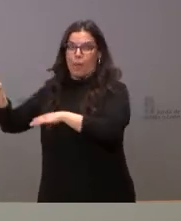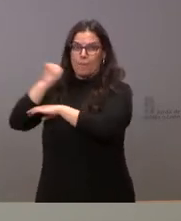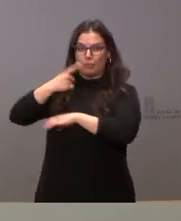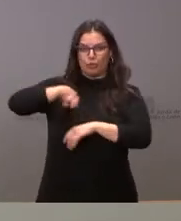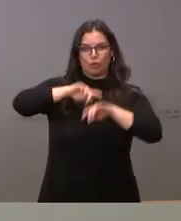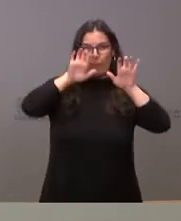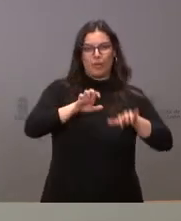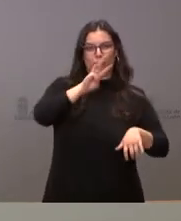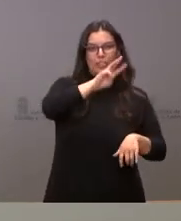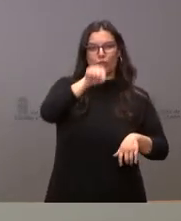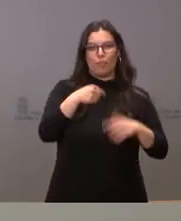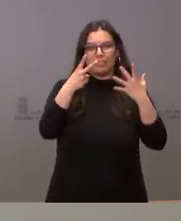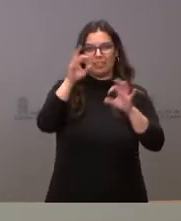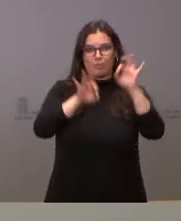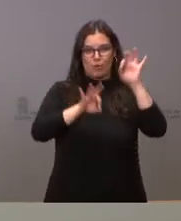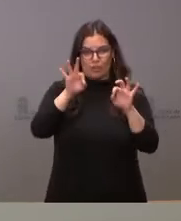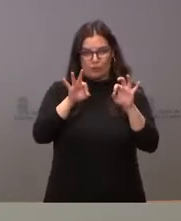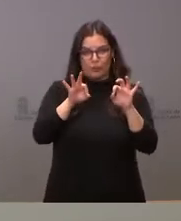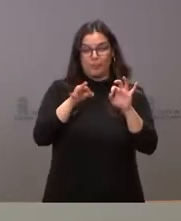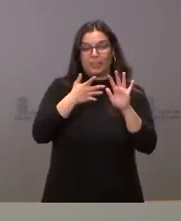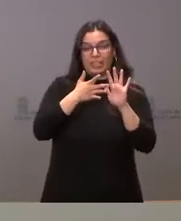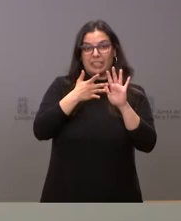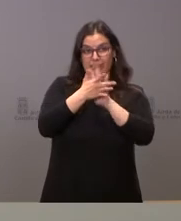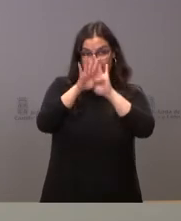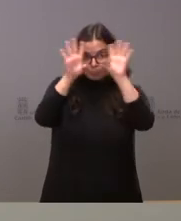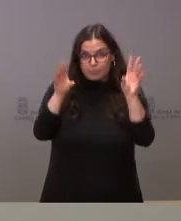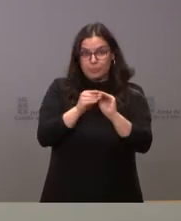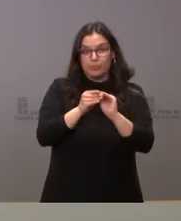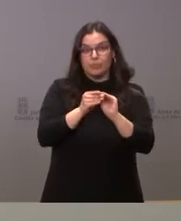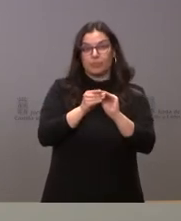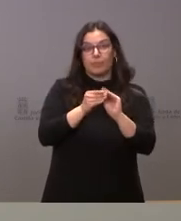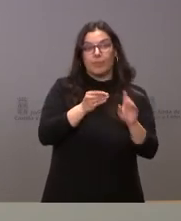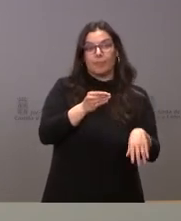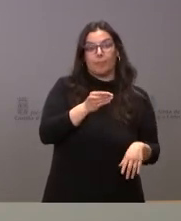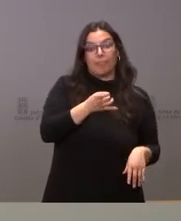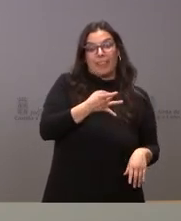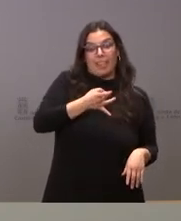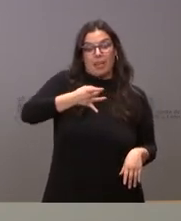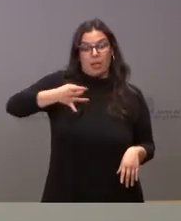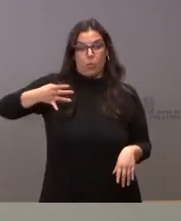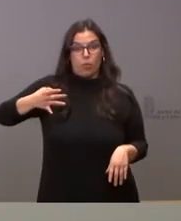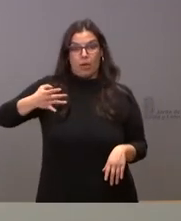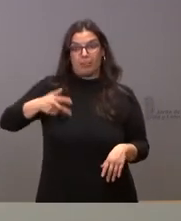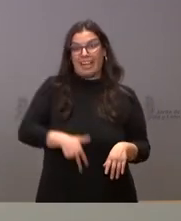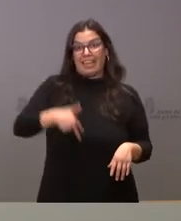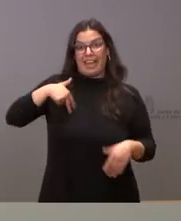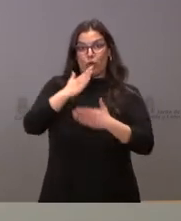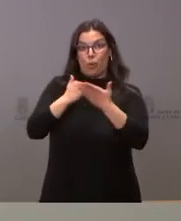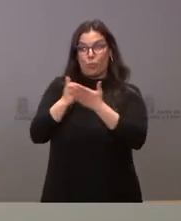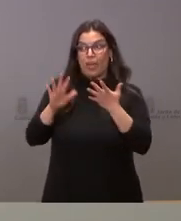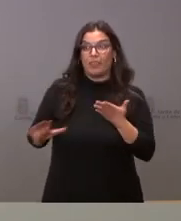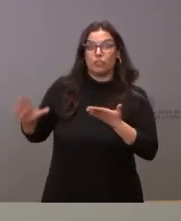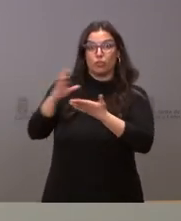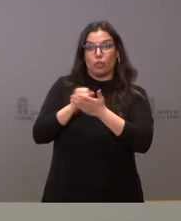,9%. En definitiva, frente a un endeudamiento del conjunto de comunidades autónomas de España del